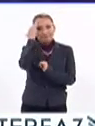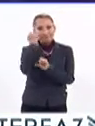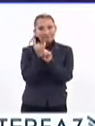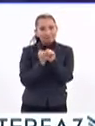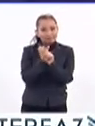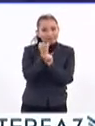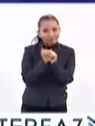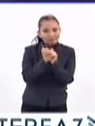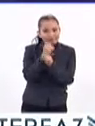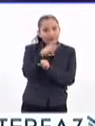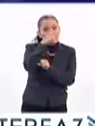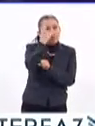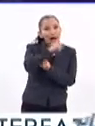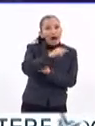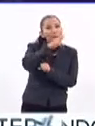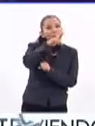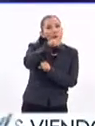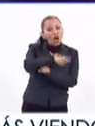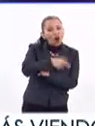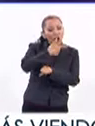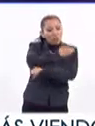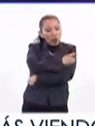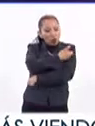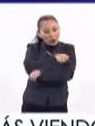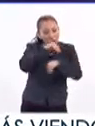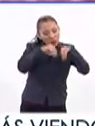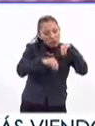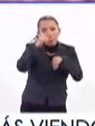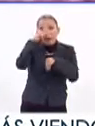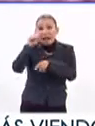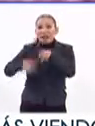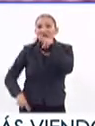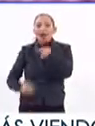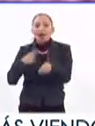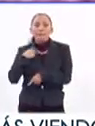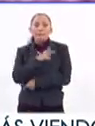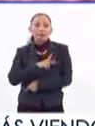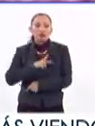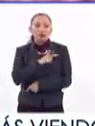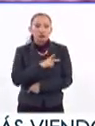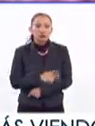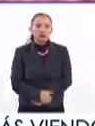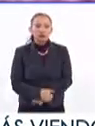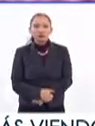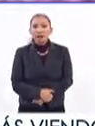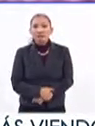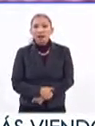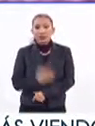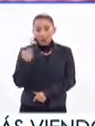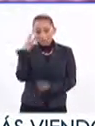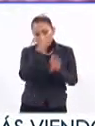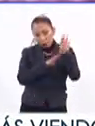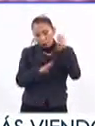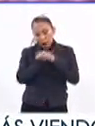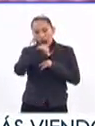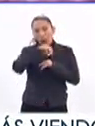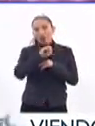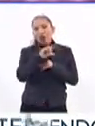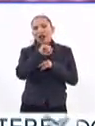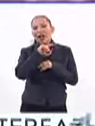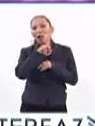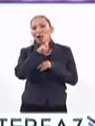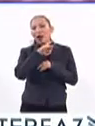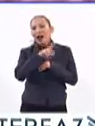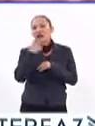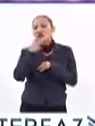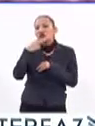investigaciones tanto para el mejoramiento de las vacunas como para la erradicación del virus. A partir de la biología molecular y la